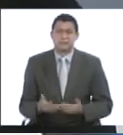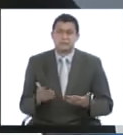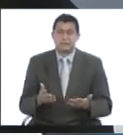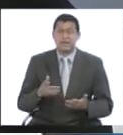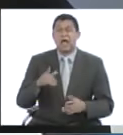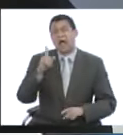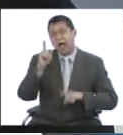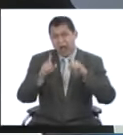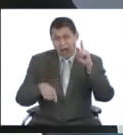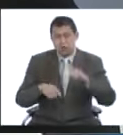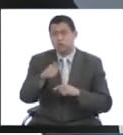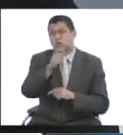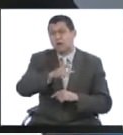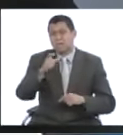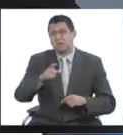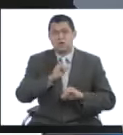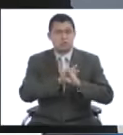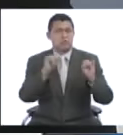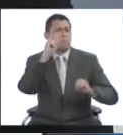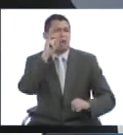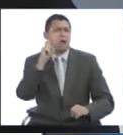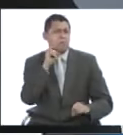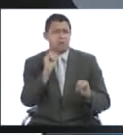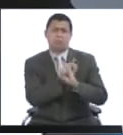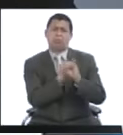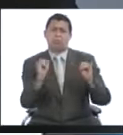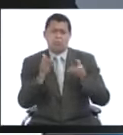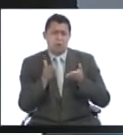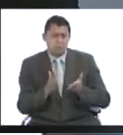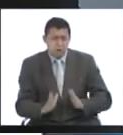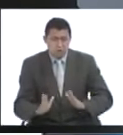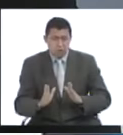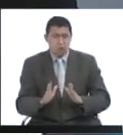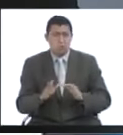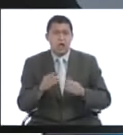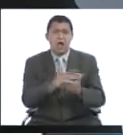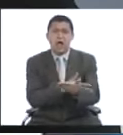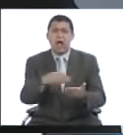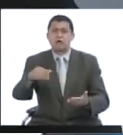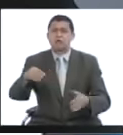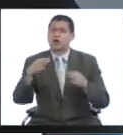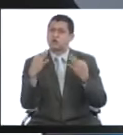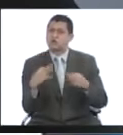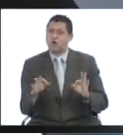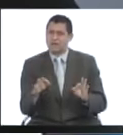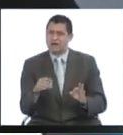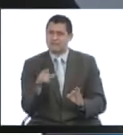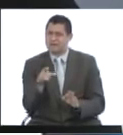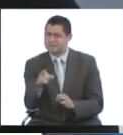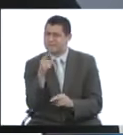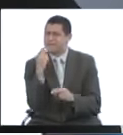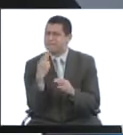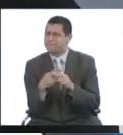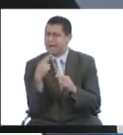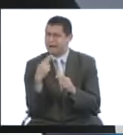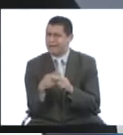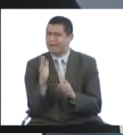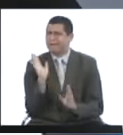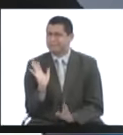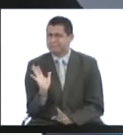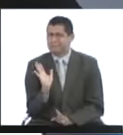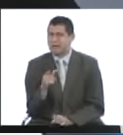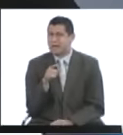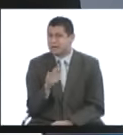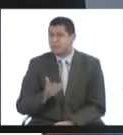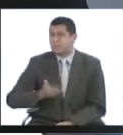habitualmente cuando se termina el embarazo, las cifras vuelven a sus niveles normales, pero la persona queda en riesgo. Y